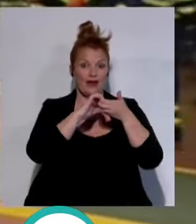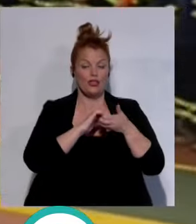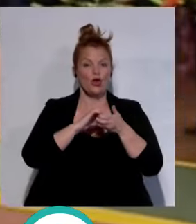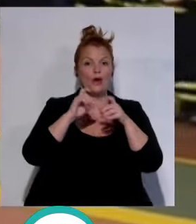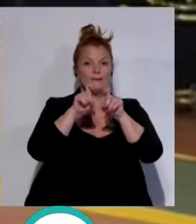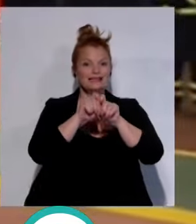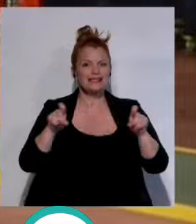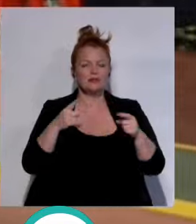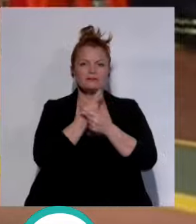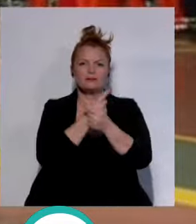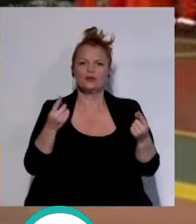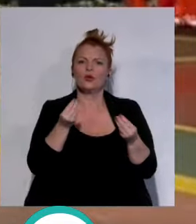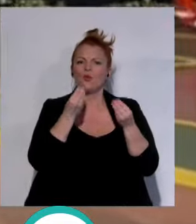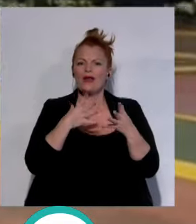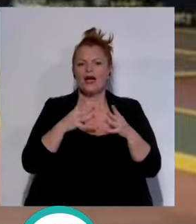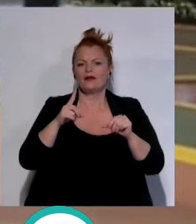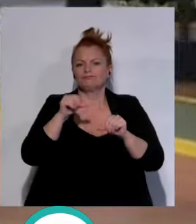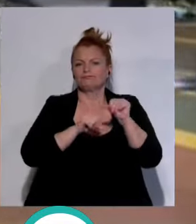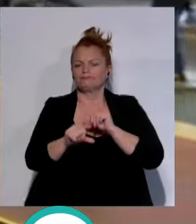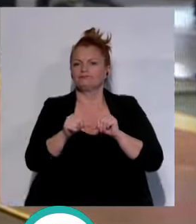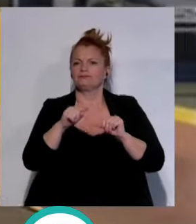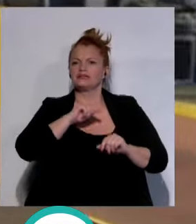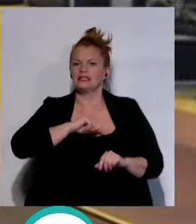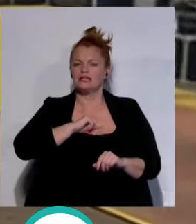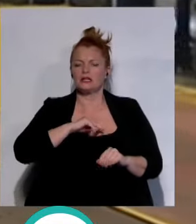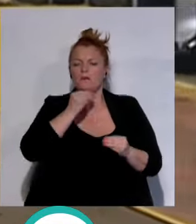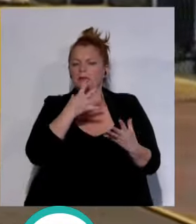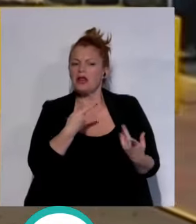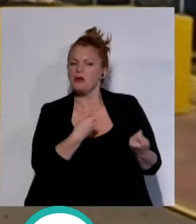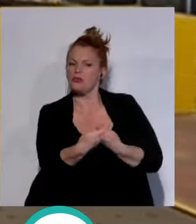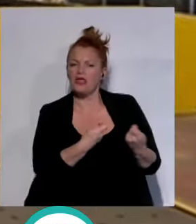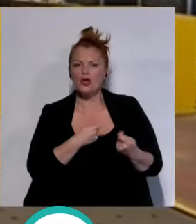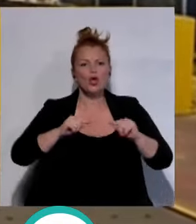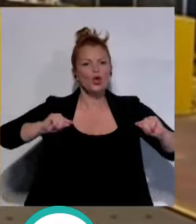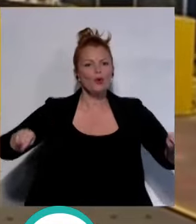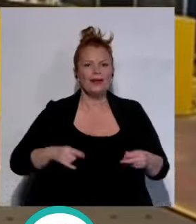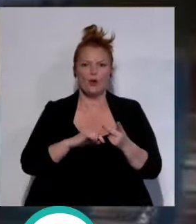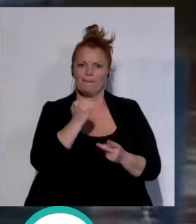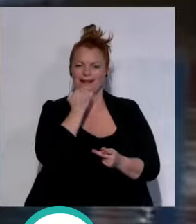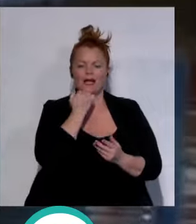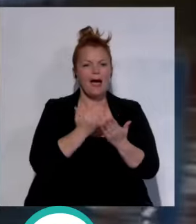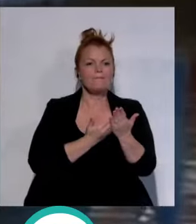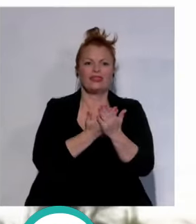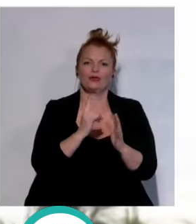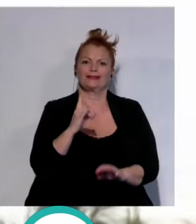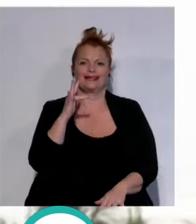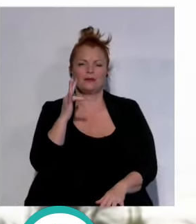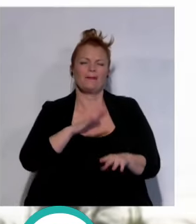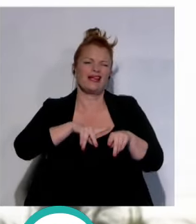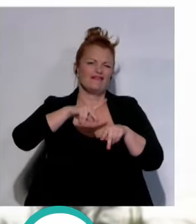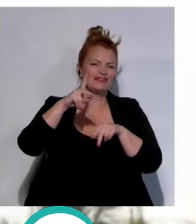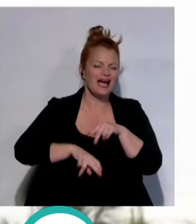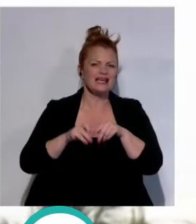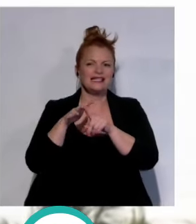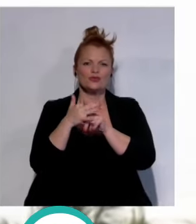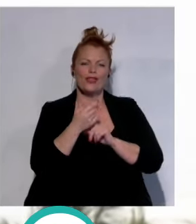se ha referido a las buenas vibraciones percibidas en las primeras negociaciones en el Convenio del Metal. Ha pedido optimismo para evitar situaciones